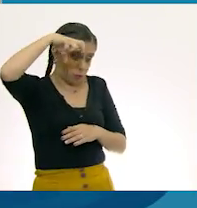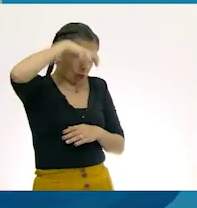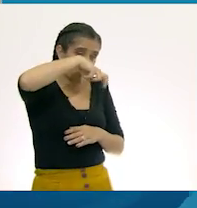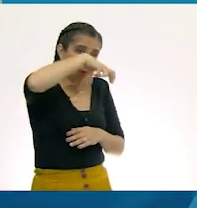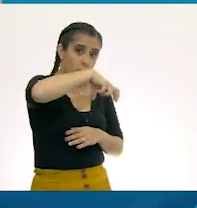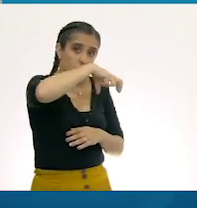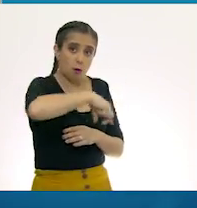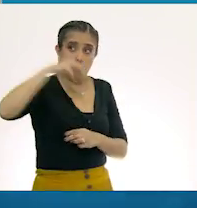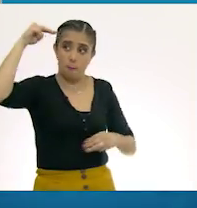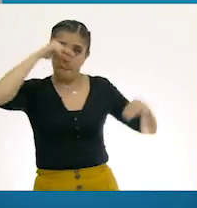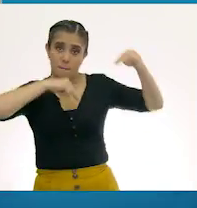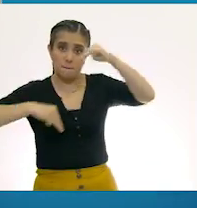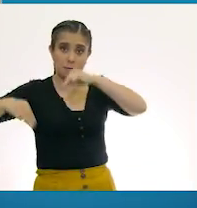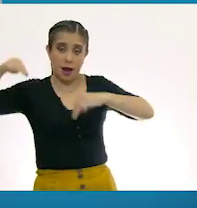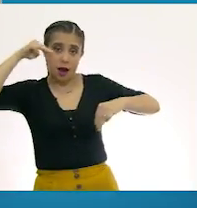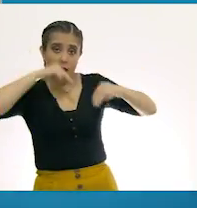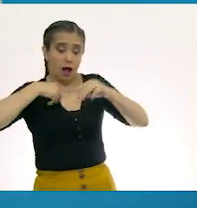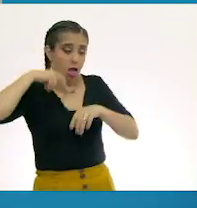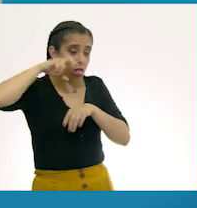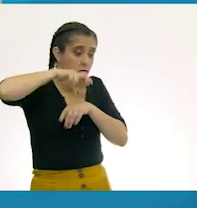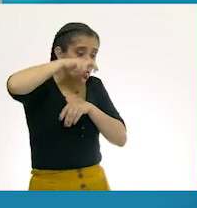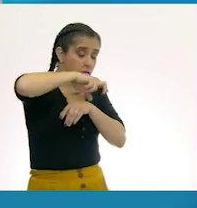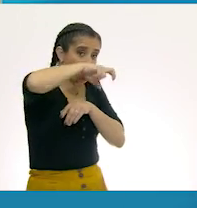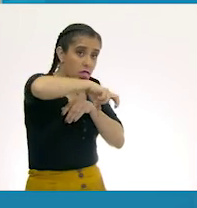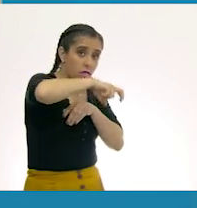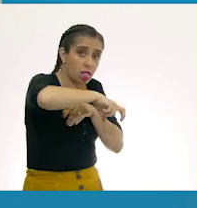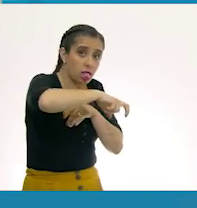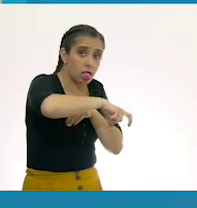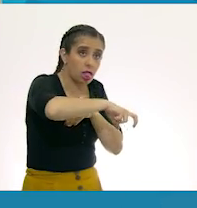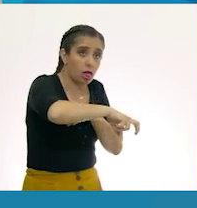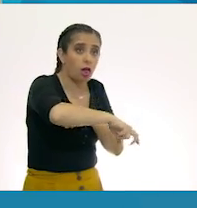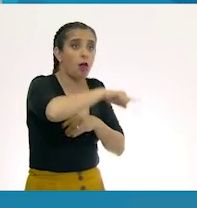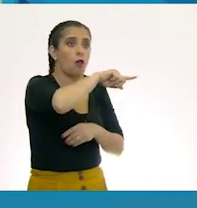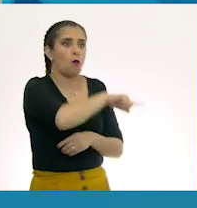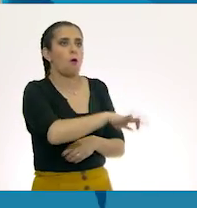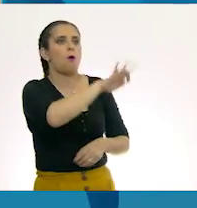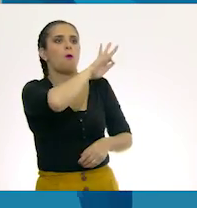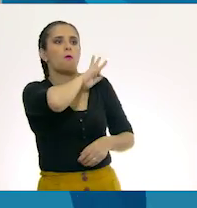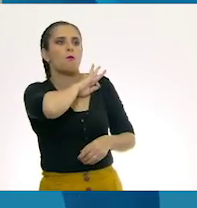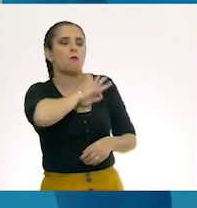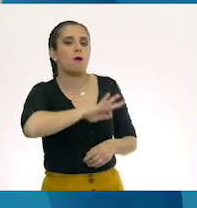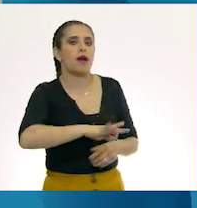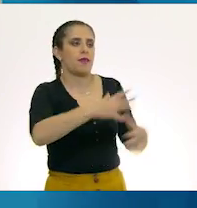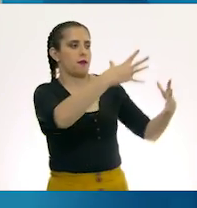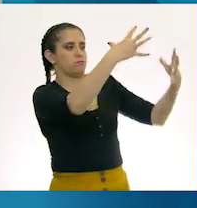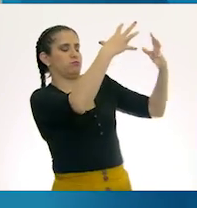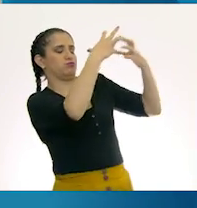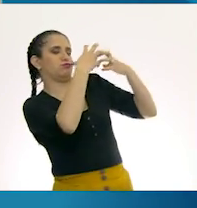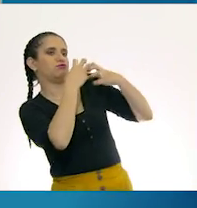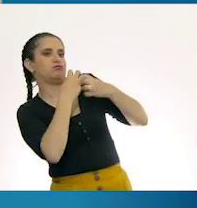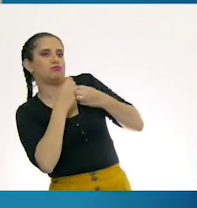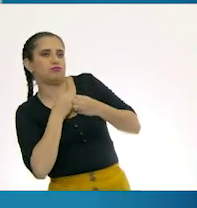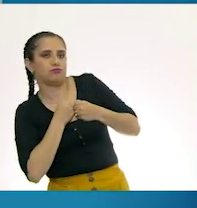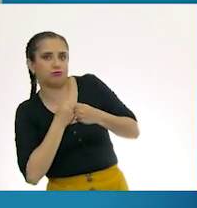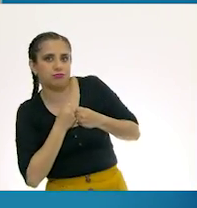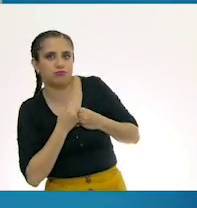la peña peñatis, me agarras garratis del